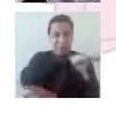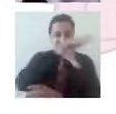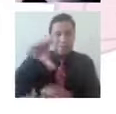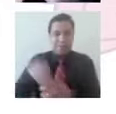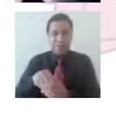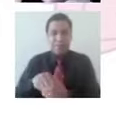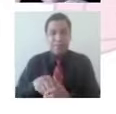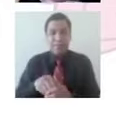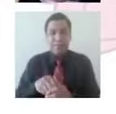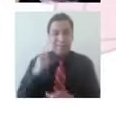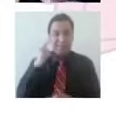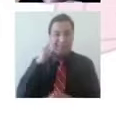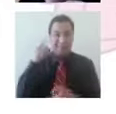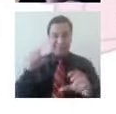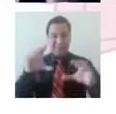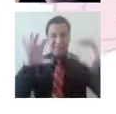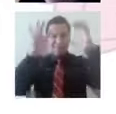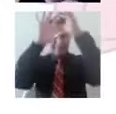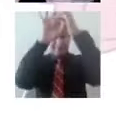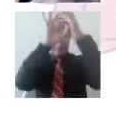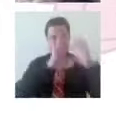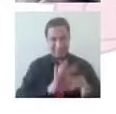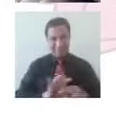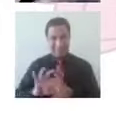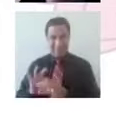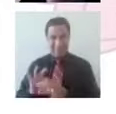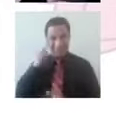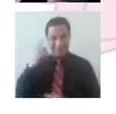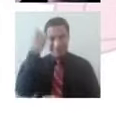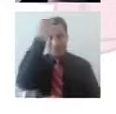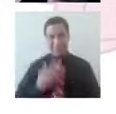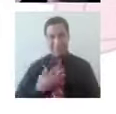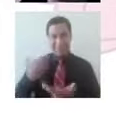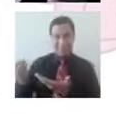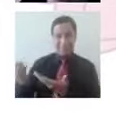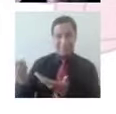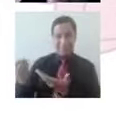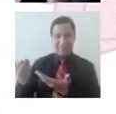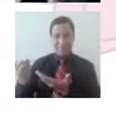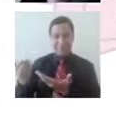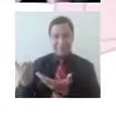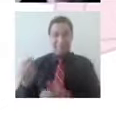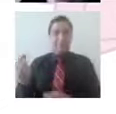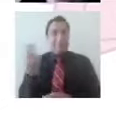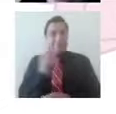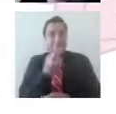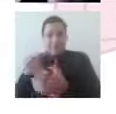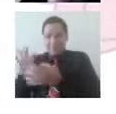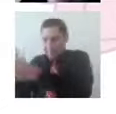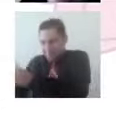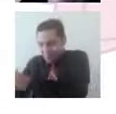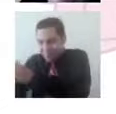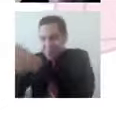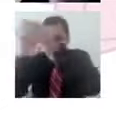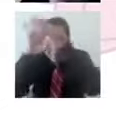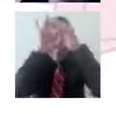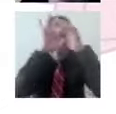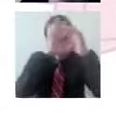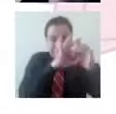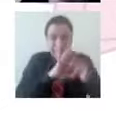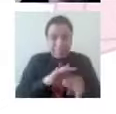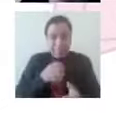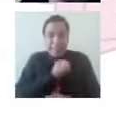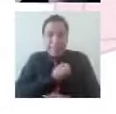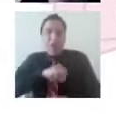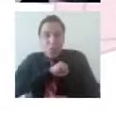una congruencia en cada uno de estos elementos. ¿Por qué? Pues por cada diferente, los diferentes estilos de vida que vamos teniendo, porque lo real es